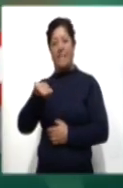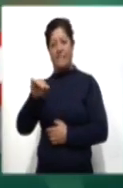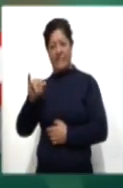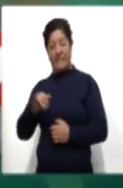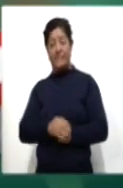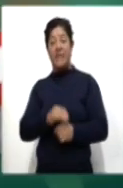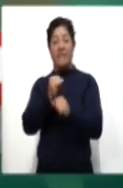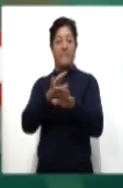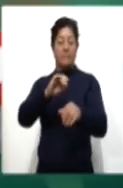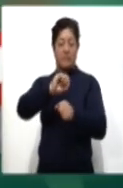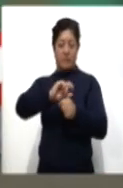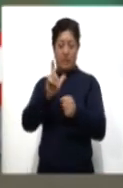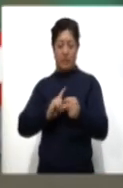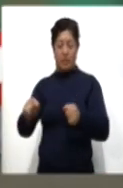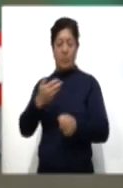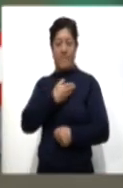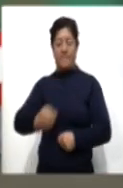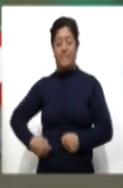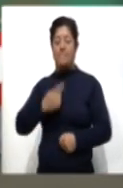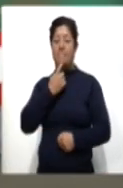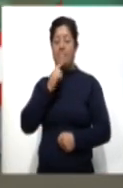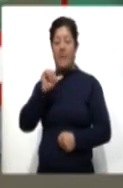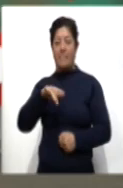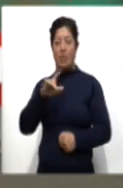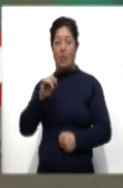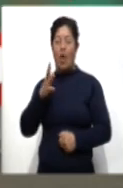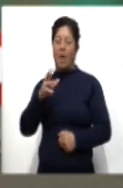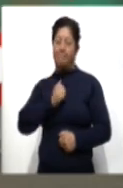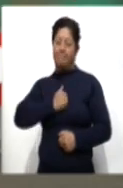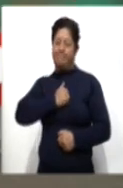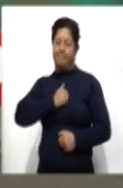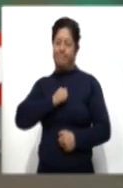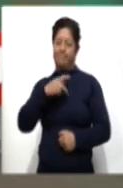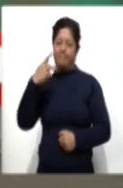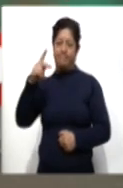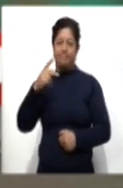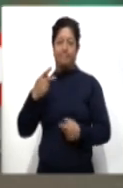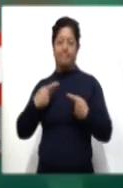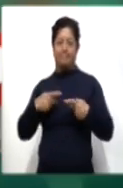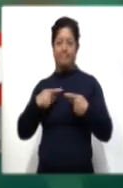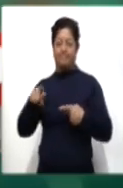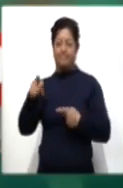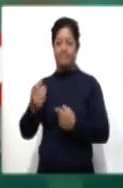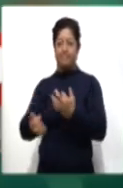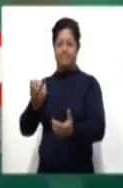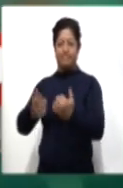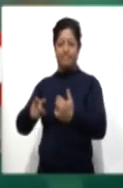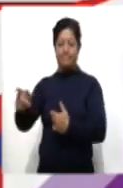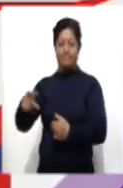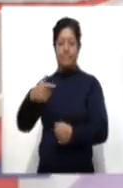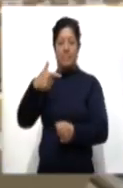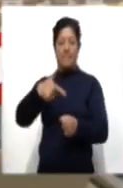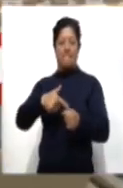nacional, envía el presidente López Obrador pésame a familiares de víctimas por incendio en plataforma de Pemex.